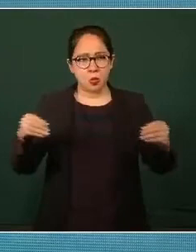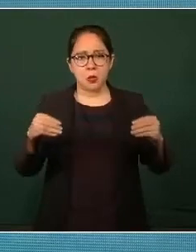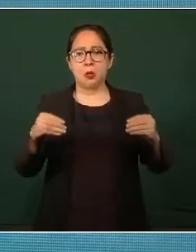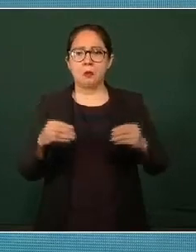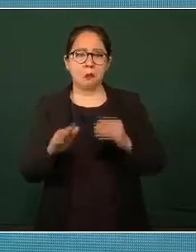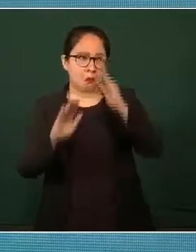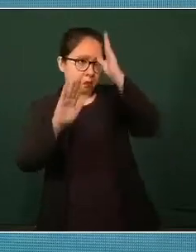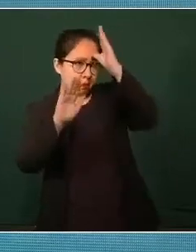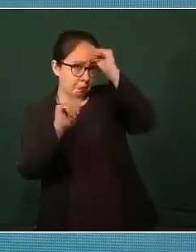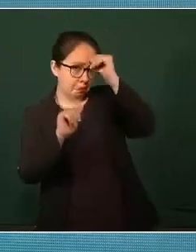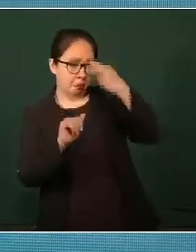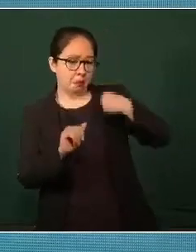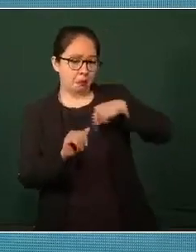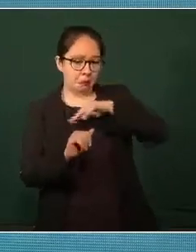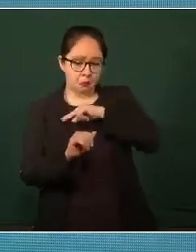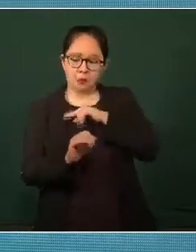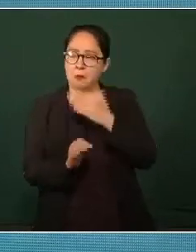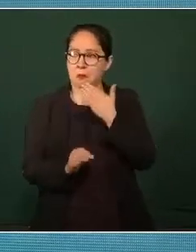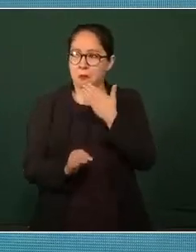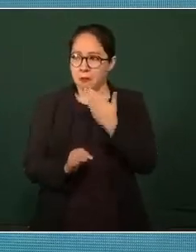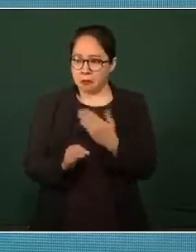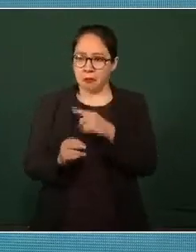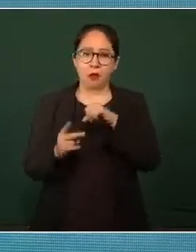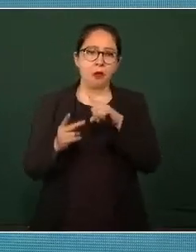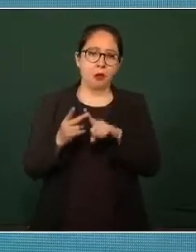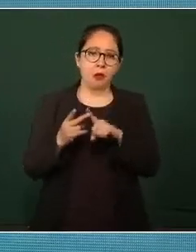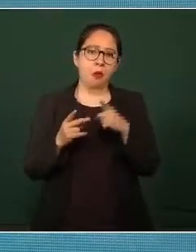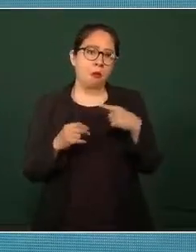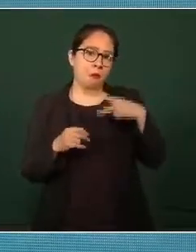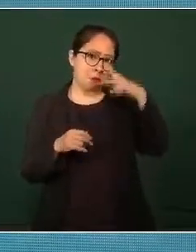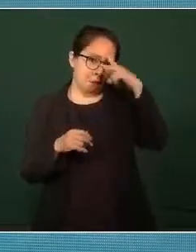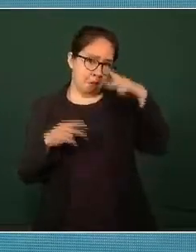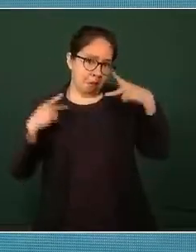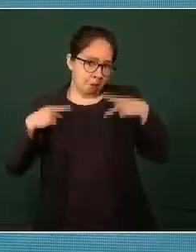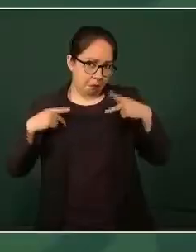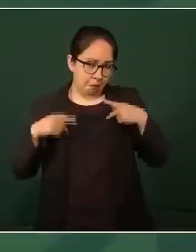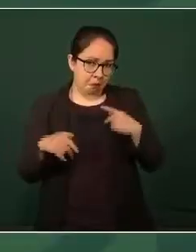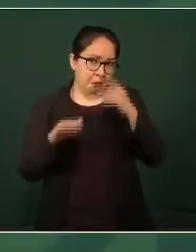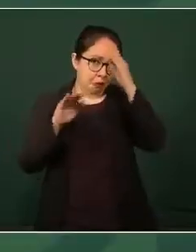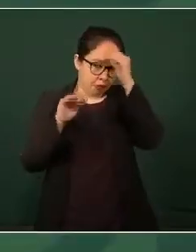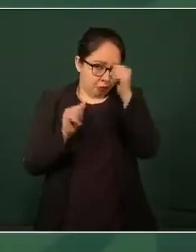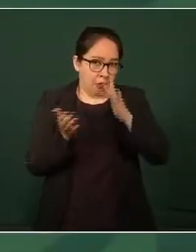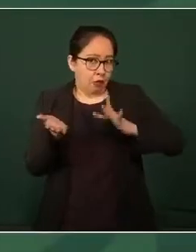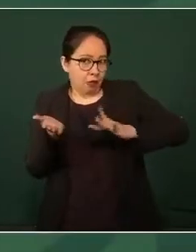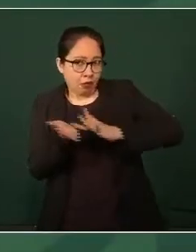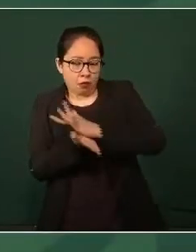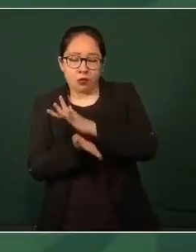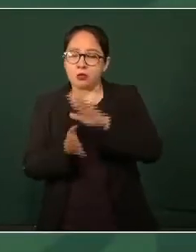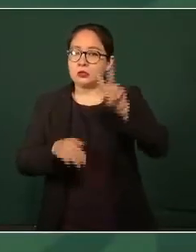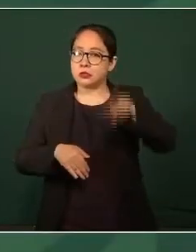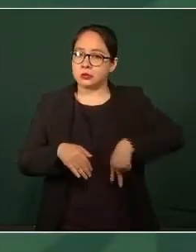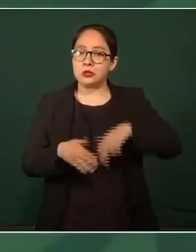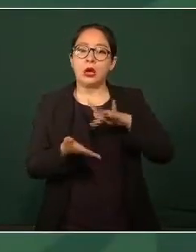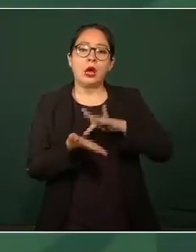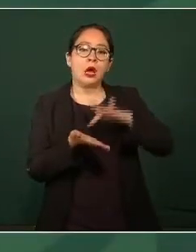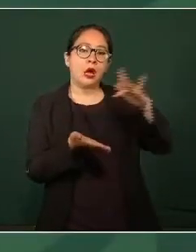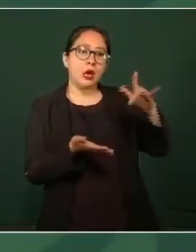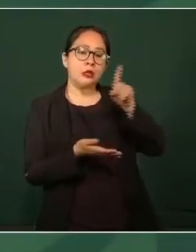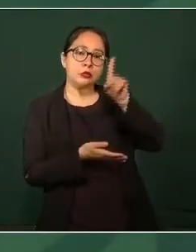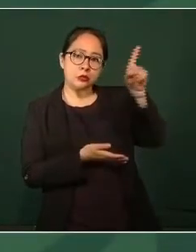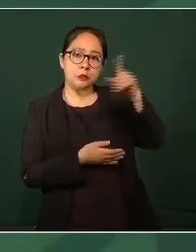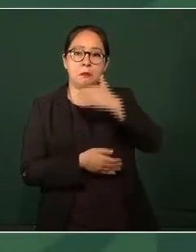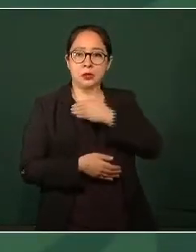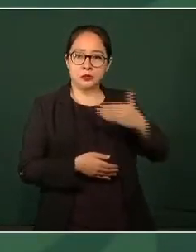para el pueblo de México agradecer repito al presidente Biden